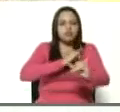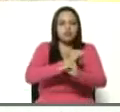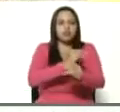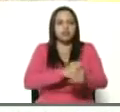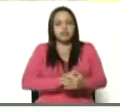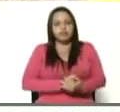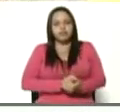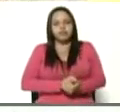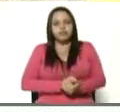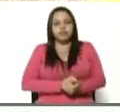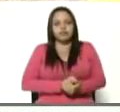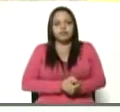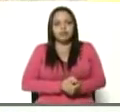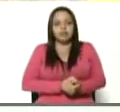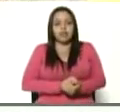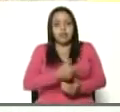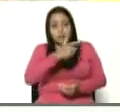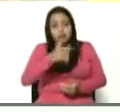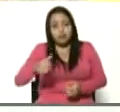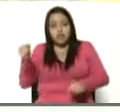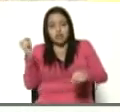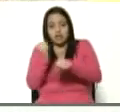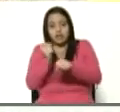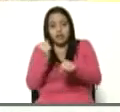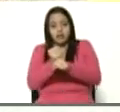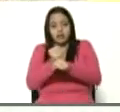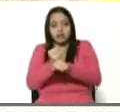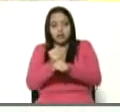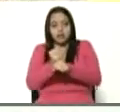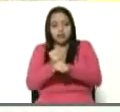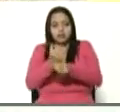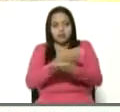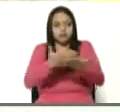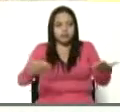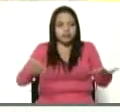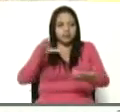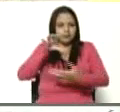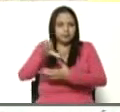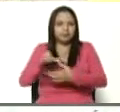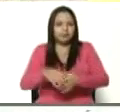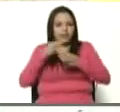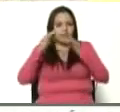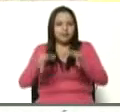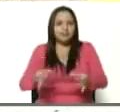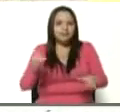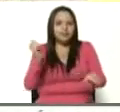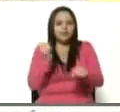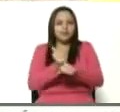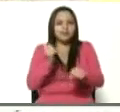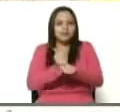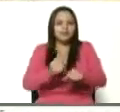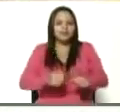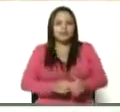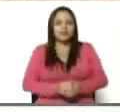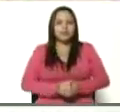de quienes trabajamos por el país. de verdad, trabajamos. Bueno,